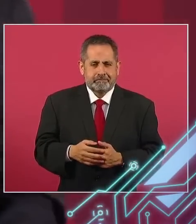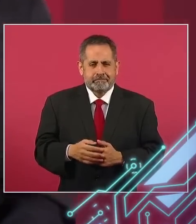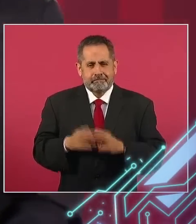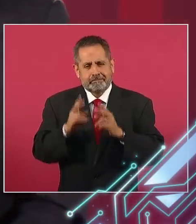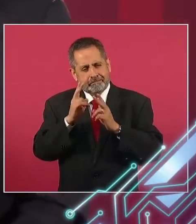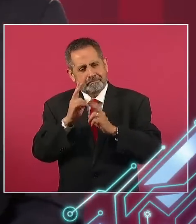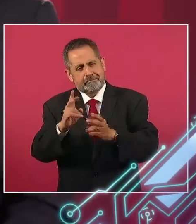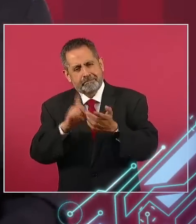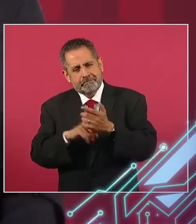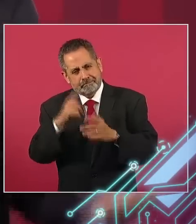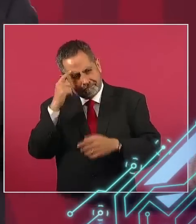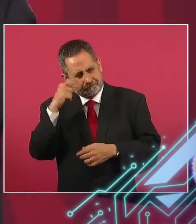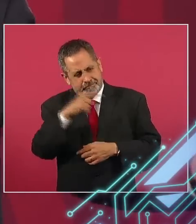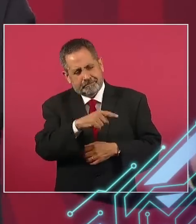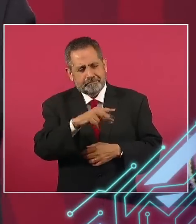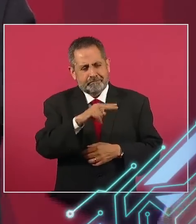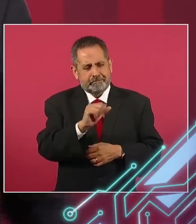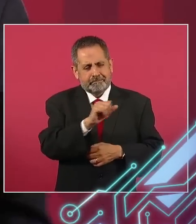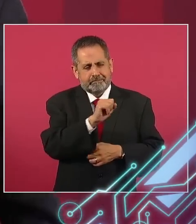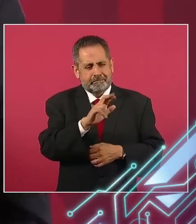o un reconocimiento a Nazar Aro.